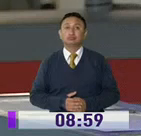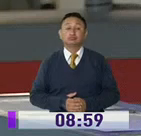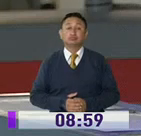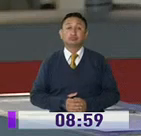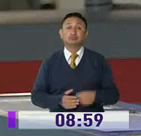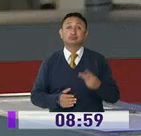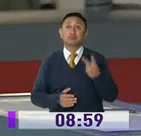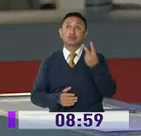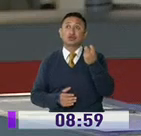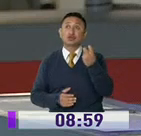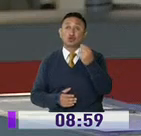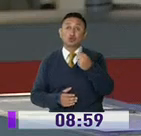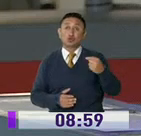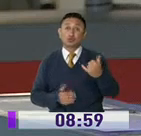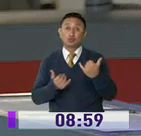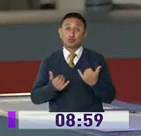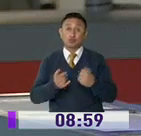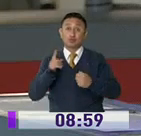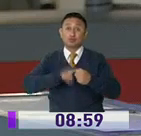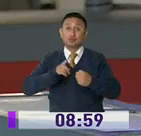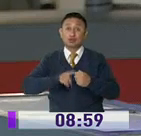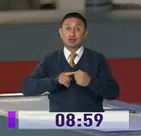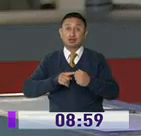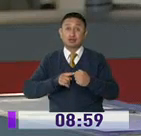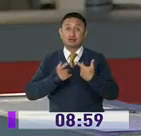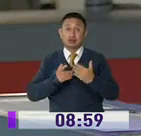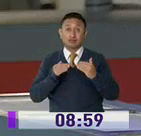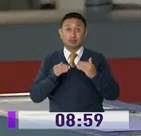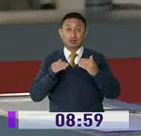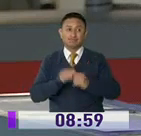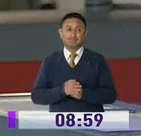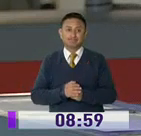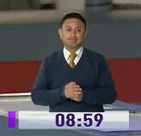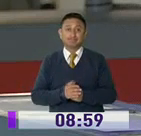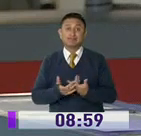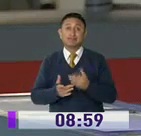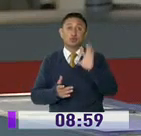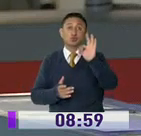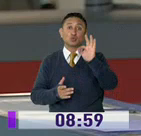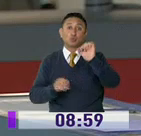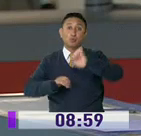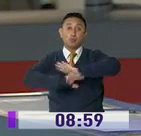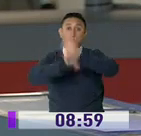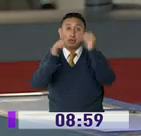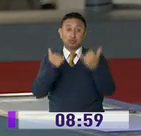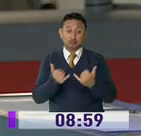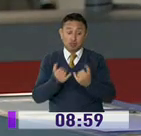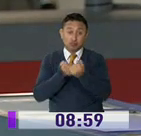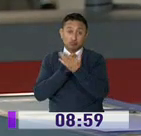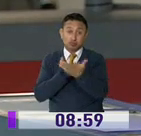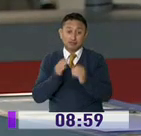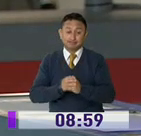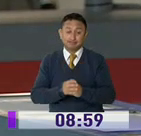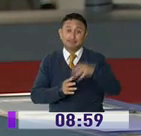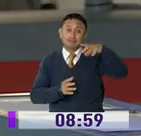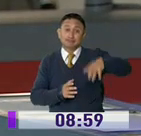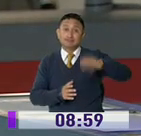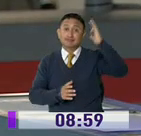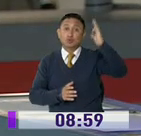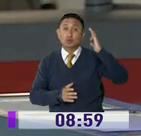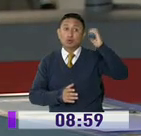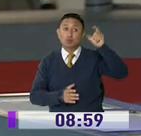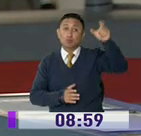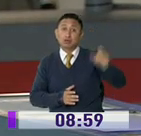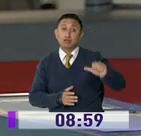12 grados centígrados, temperatura en el distrito metropolitano de Quito y estamos a las 9 de la mañana. Y es tiempo de contarles que en la provincia del Carchi, un